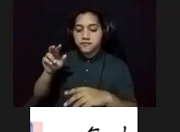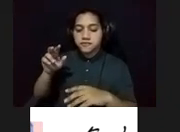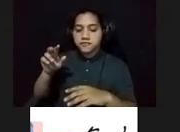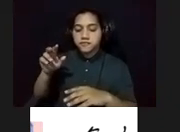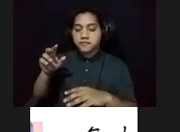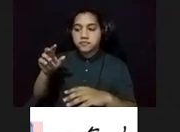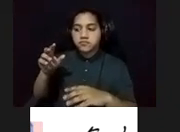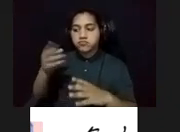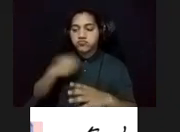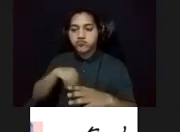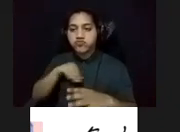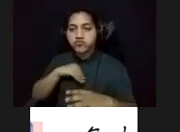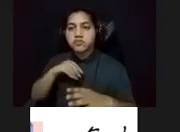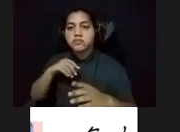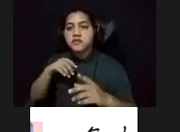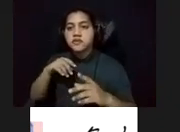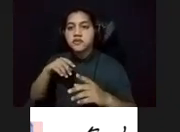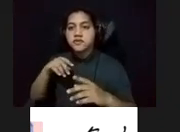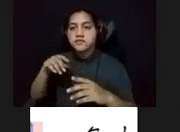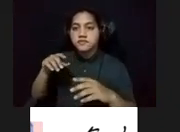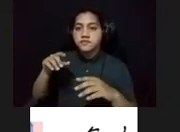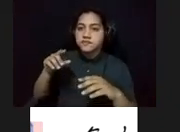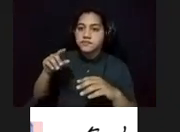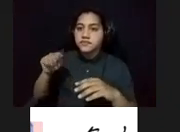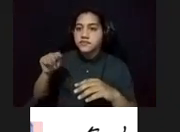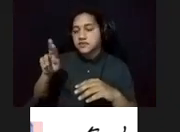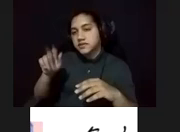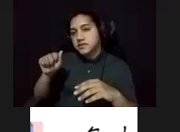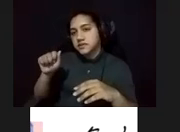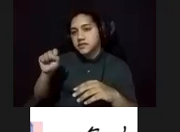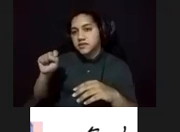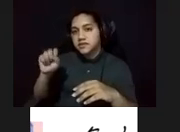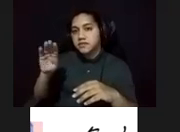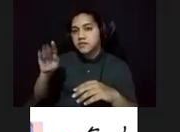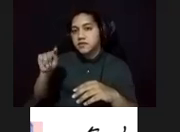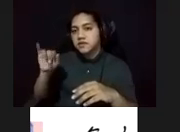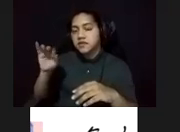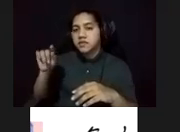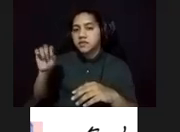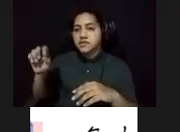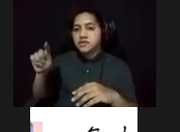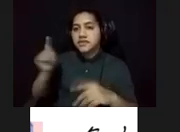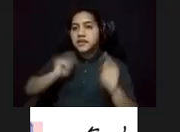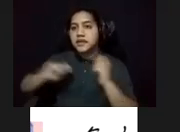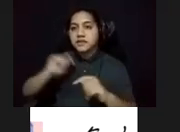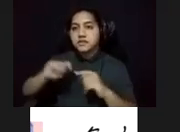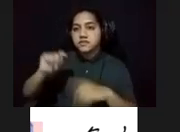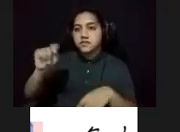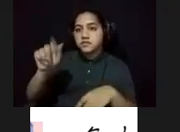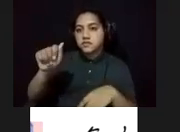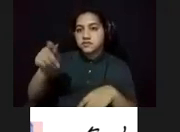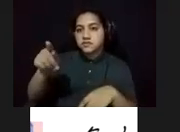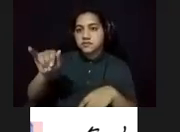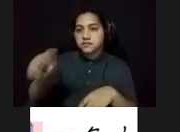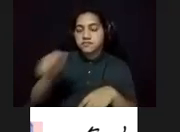en la pintura, tras bastidores Teatro Tapia, el artista aborda una escena interior del histórico Teatro